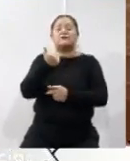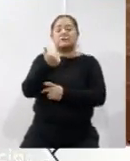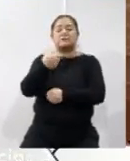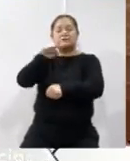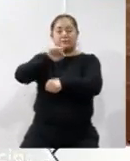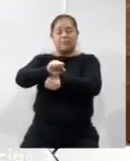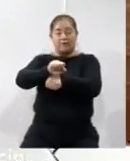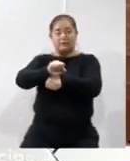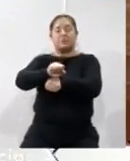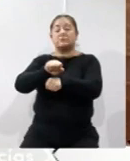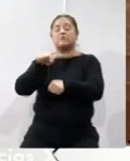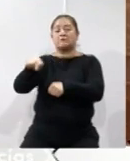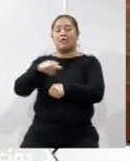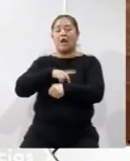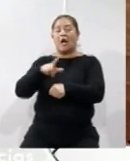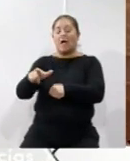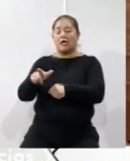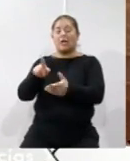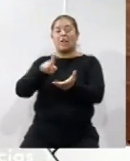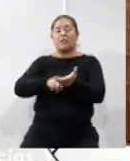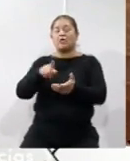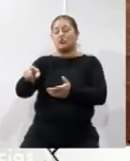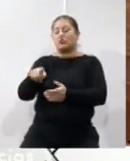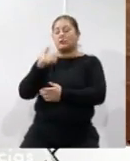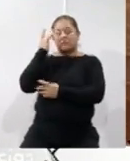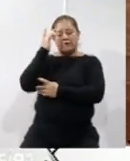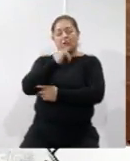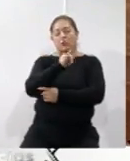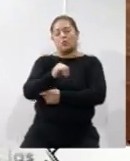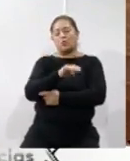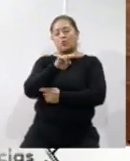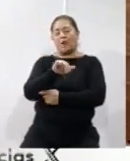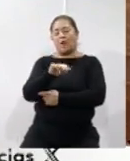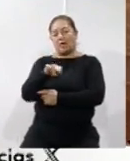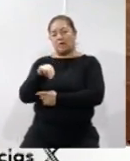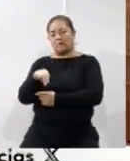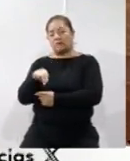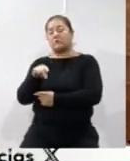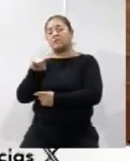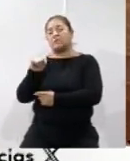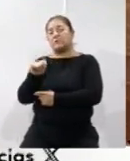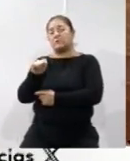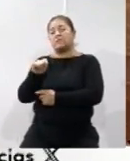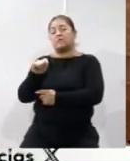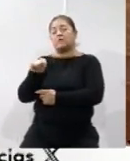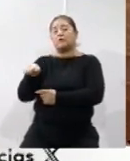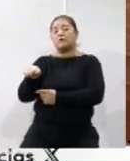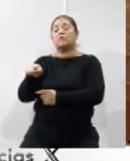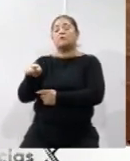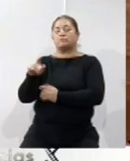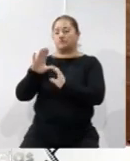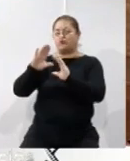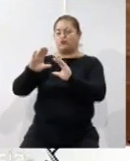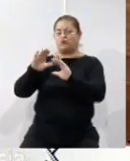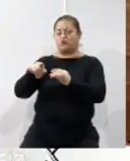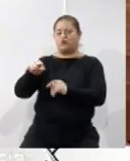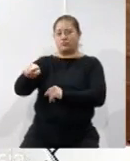en unas instalaciones que tenemos en San Juan Teotihuacán, donde se le proporciona a la aspirante o al aspirante